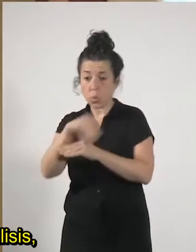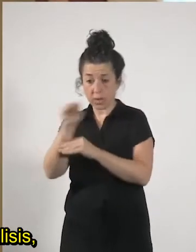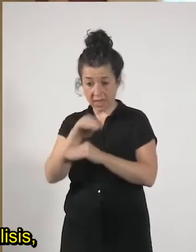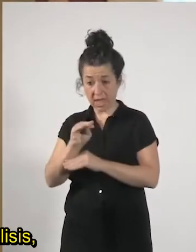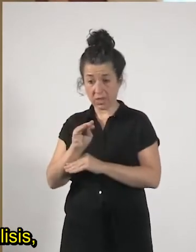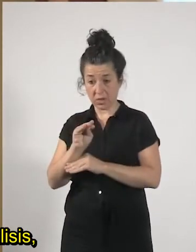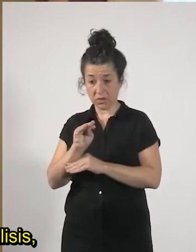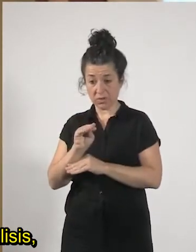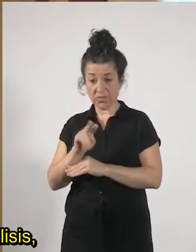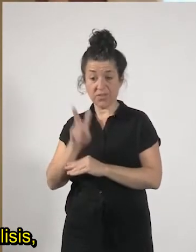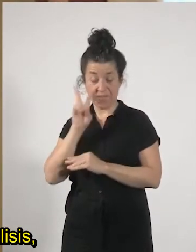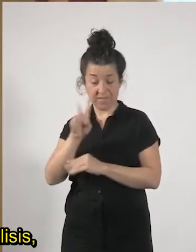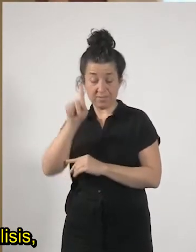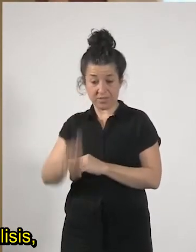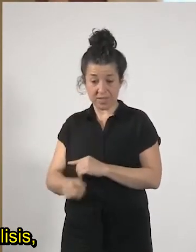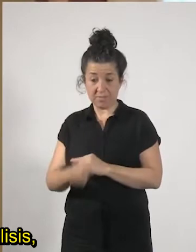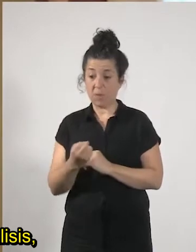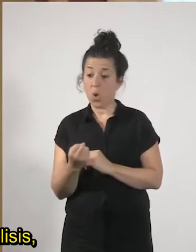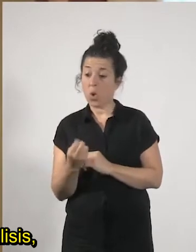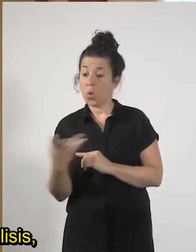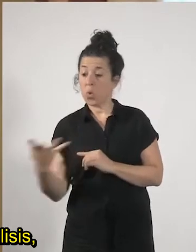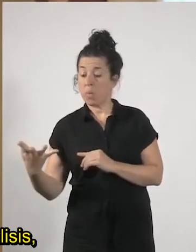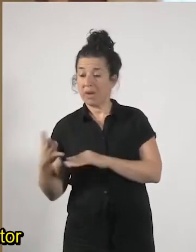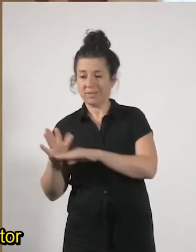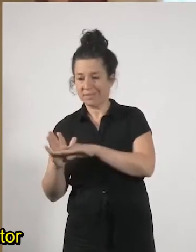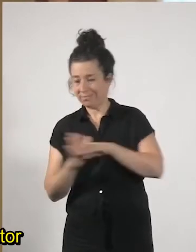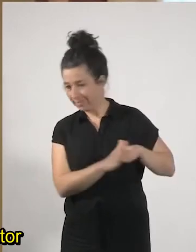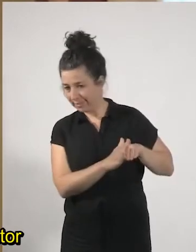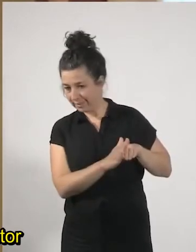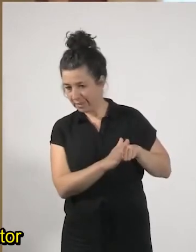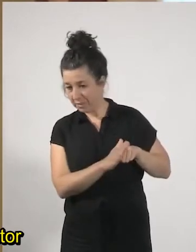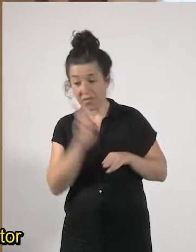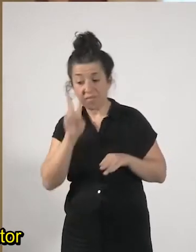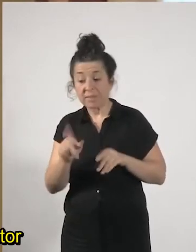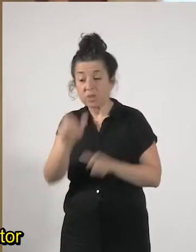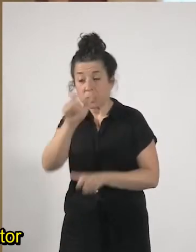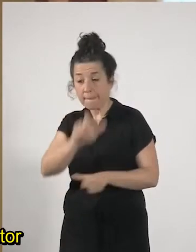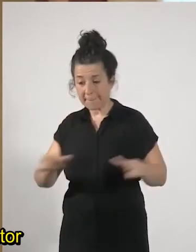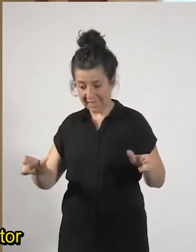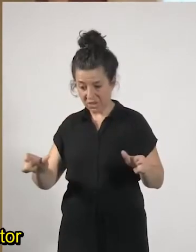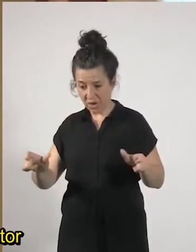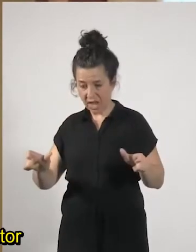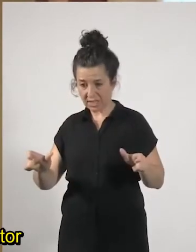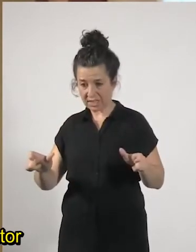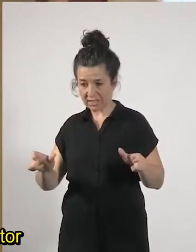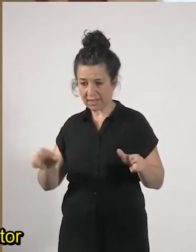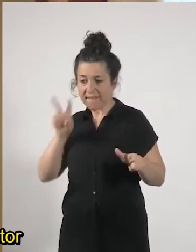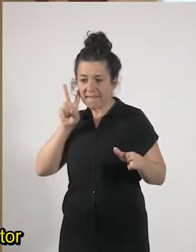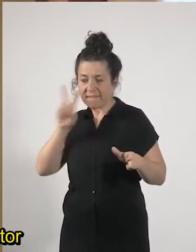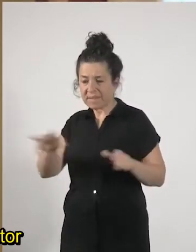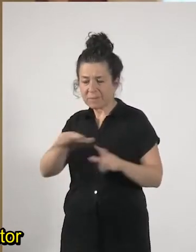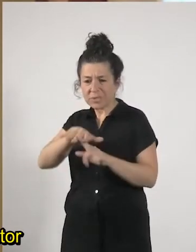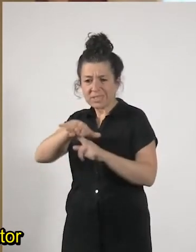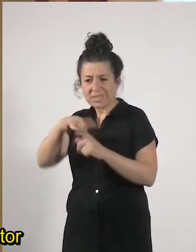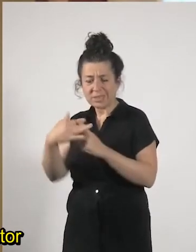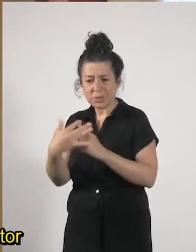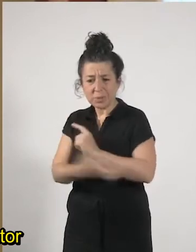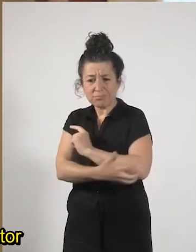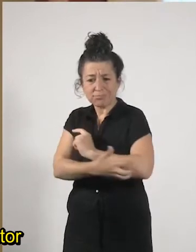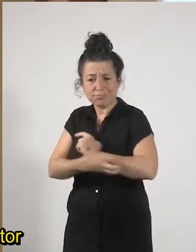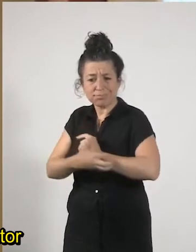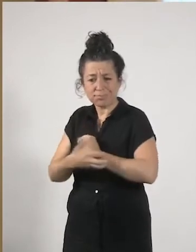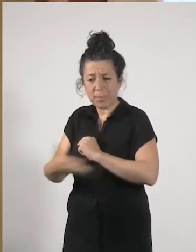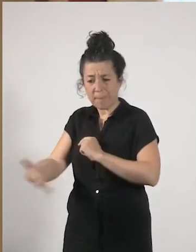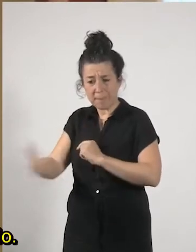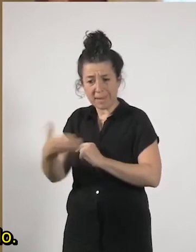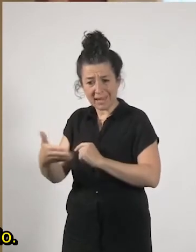allá de los números cuando regresan las personas al análisis hemos visto en qué situación de precariedad se encuentra el